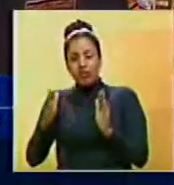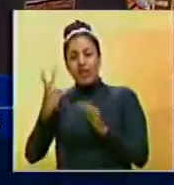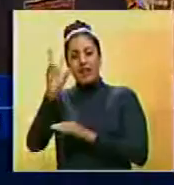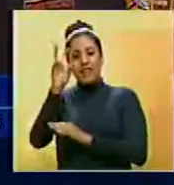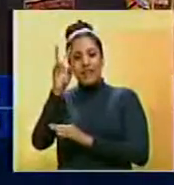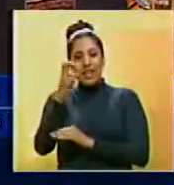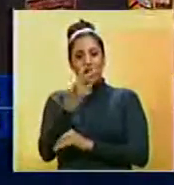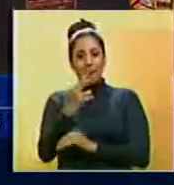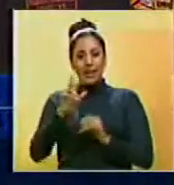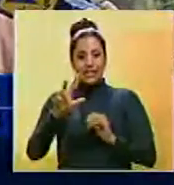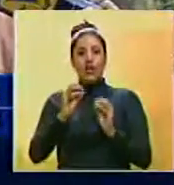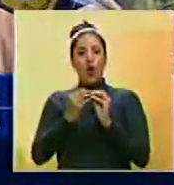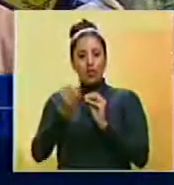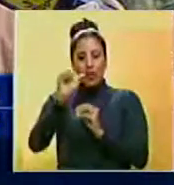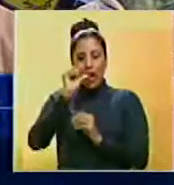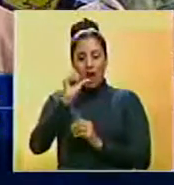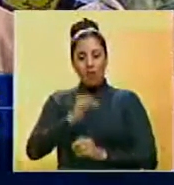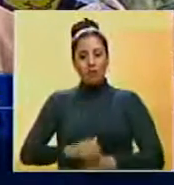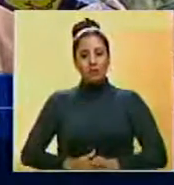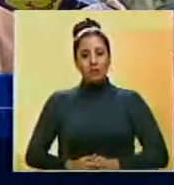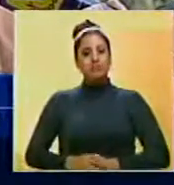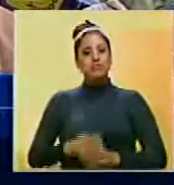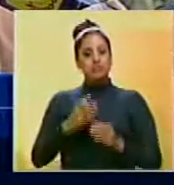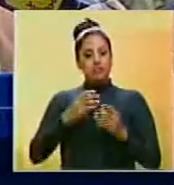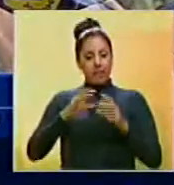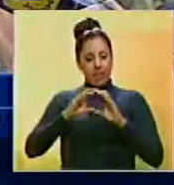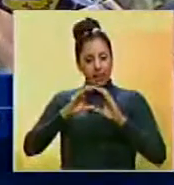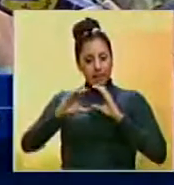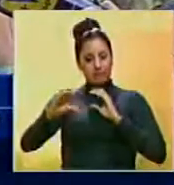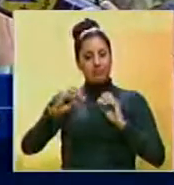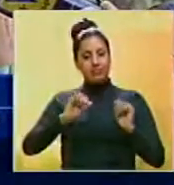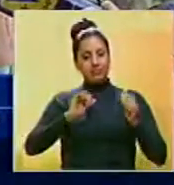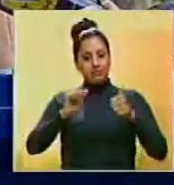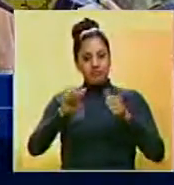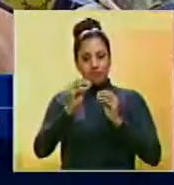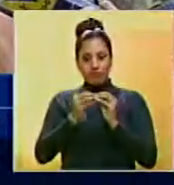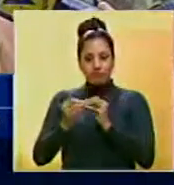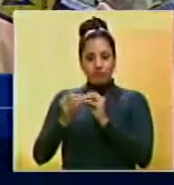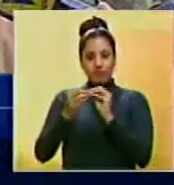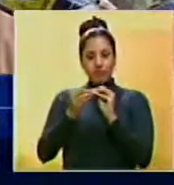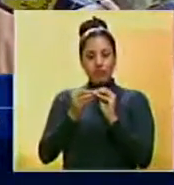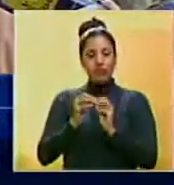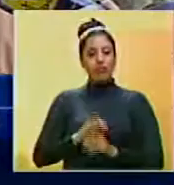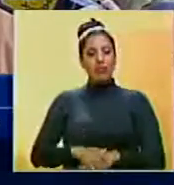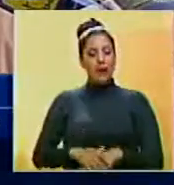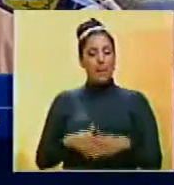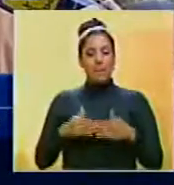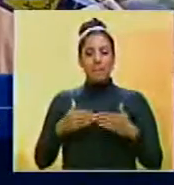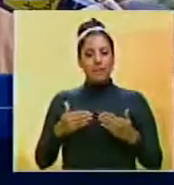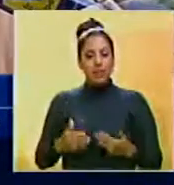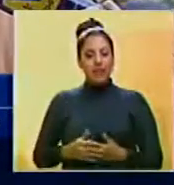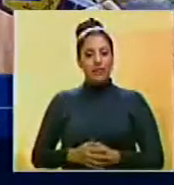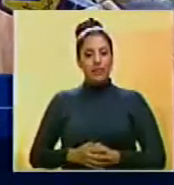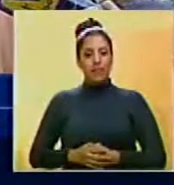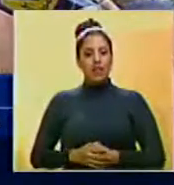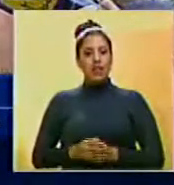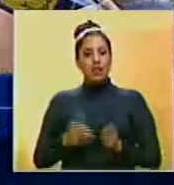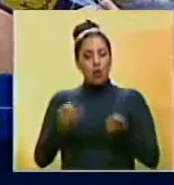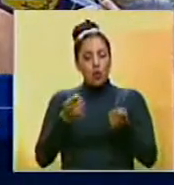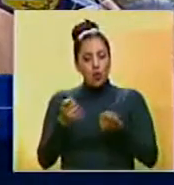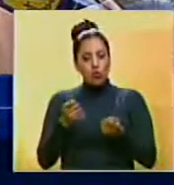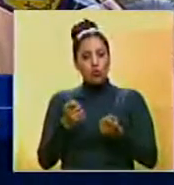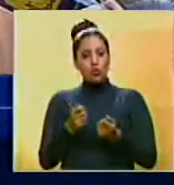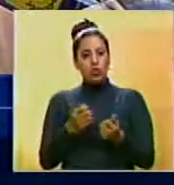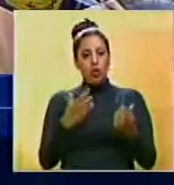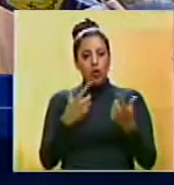el viernes 25. Hidrocapital va a ser una parada programada por mantenimiento para hacer los ajustes y